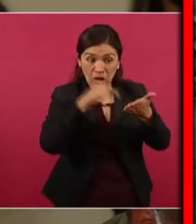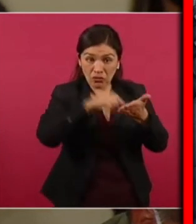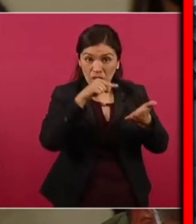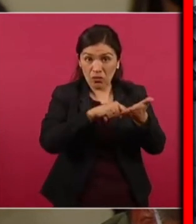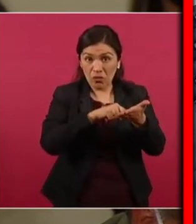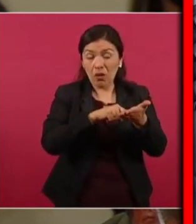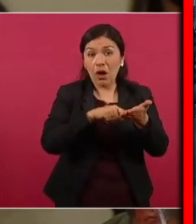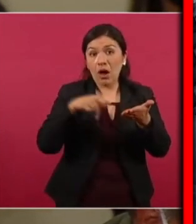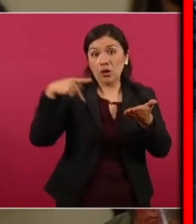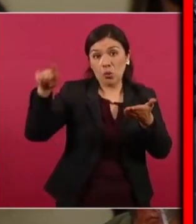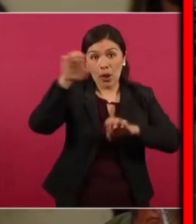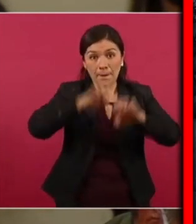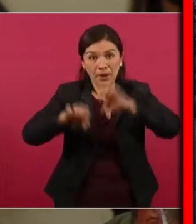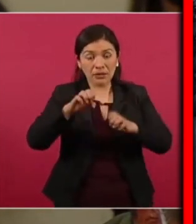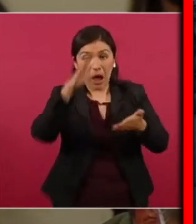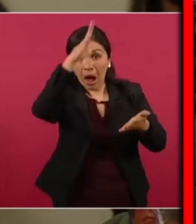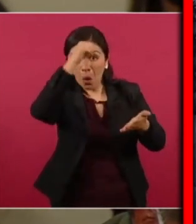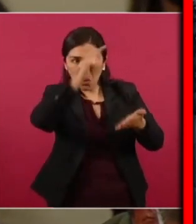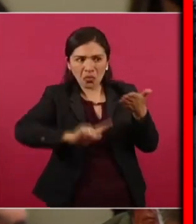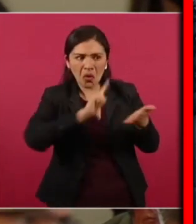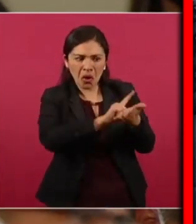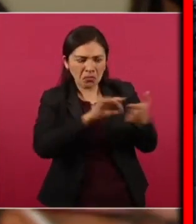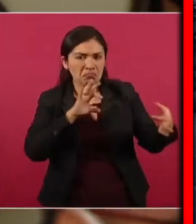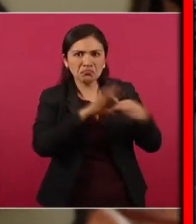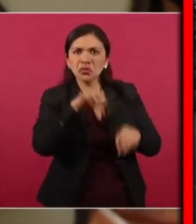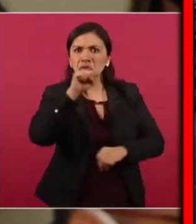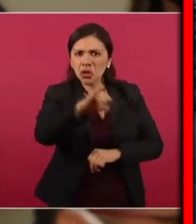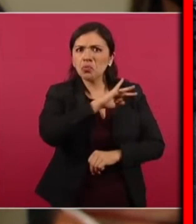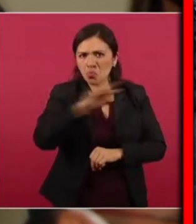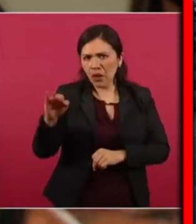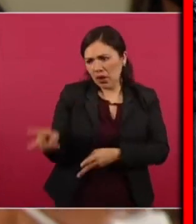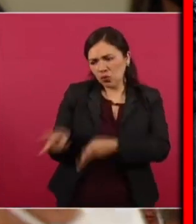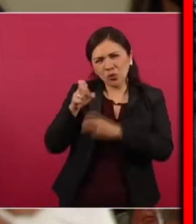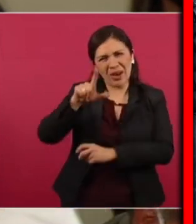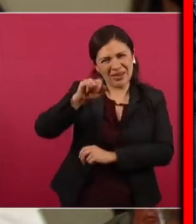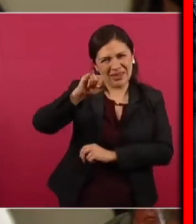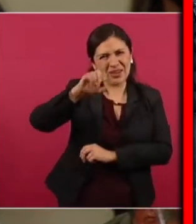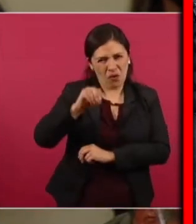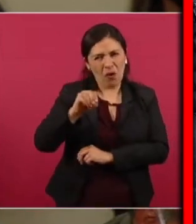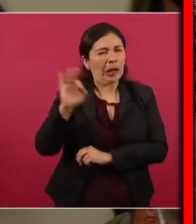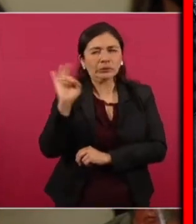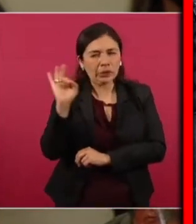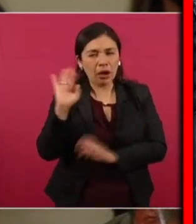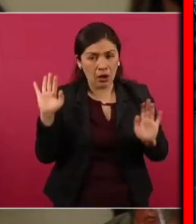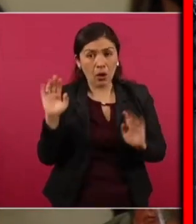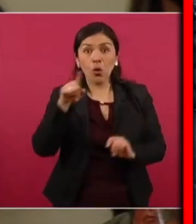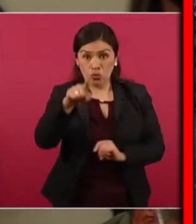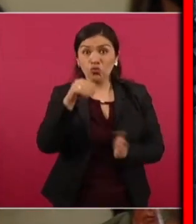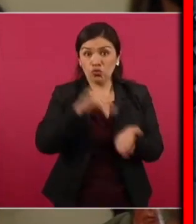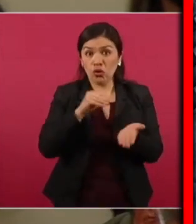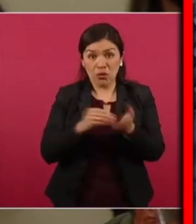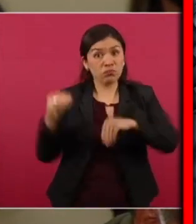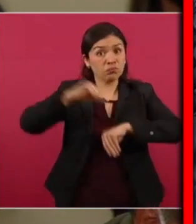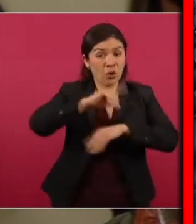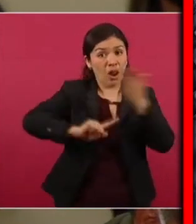muestre legalidad para la explotación de litio aún así se aplicaría la nueva ley